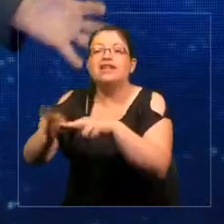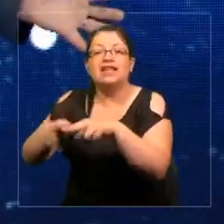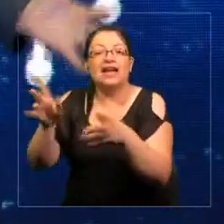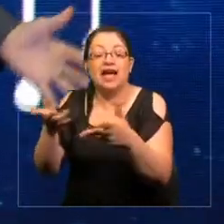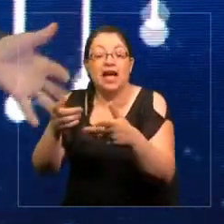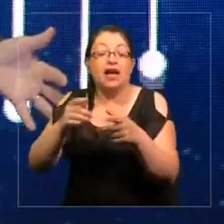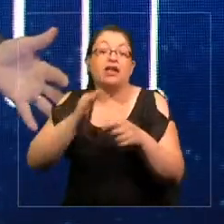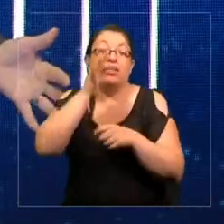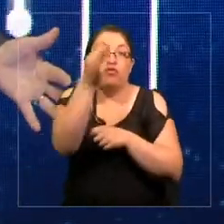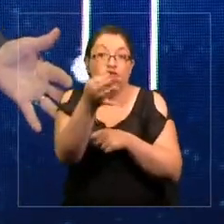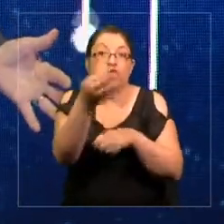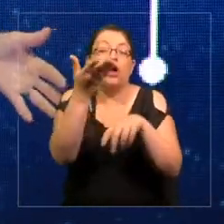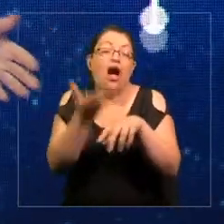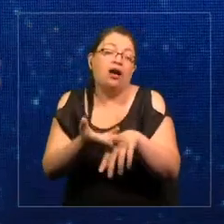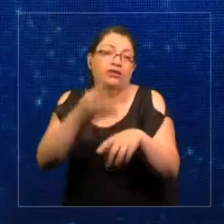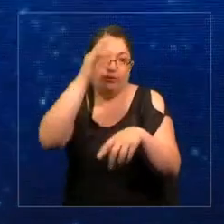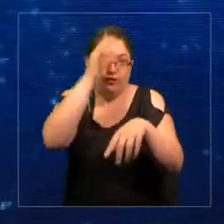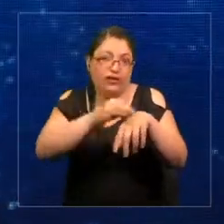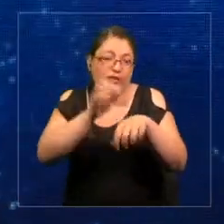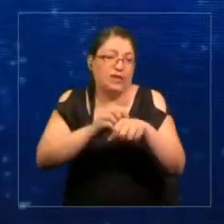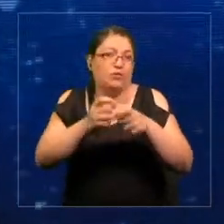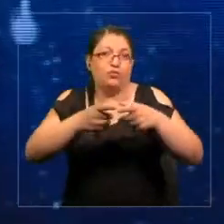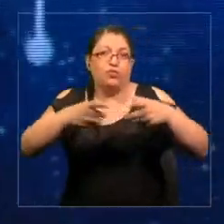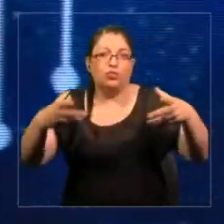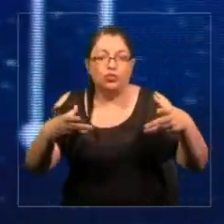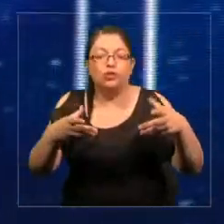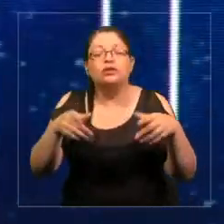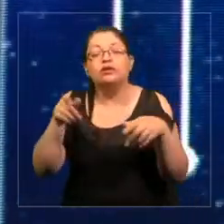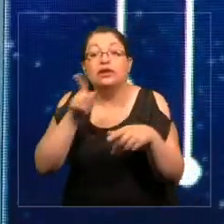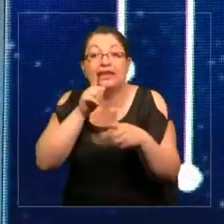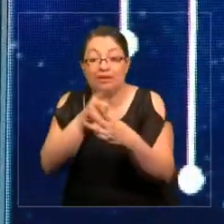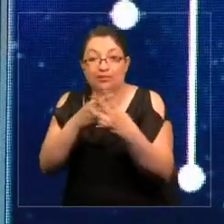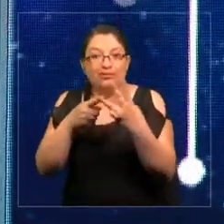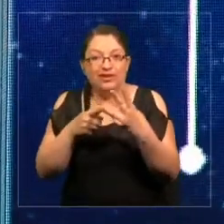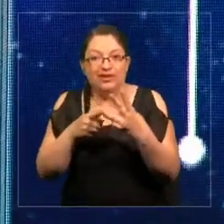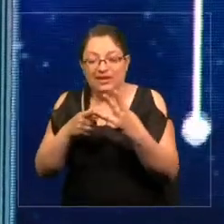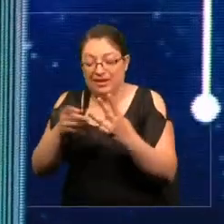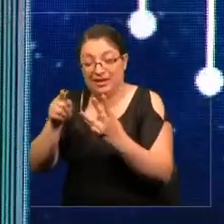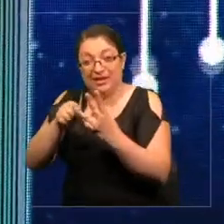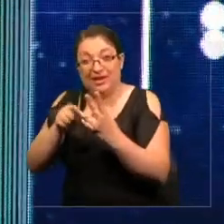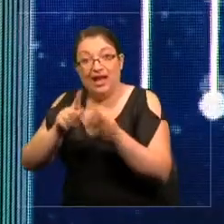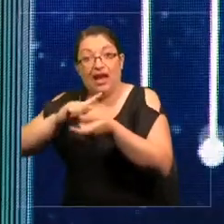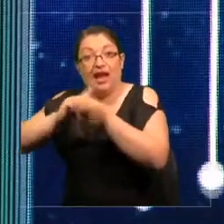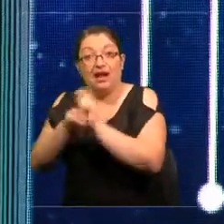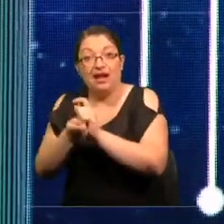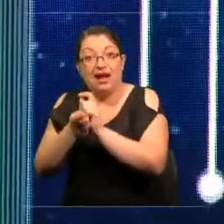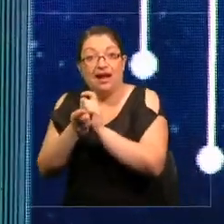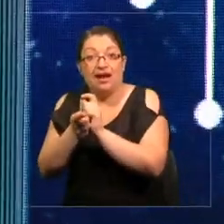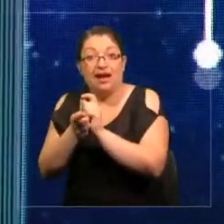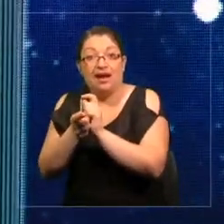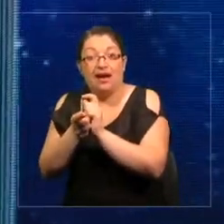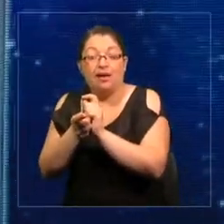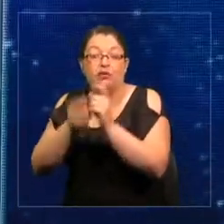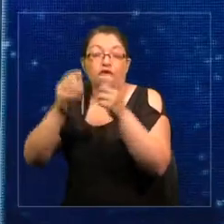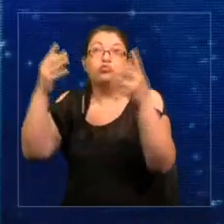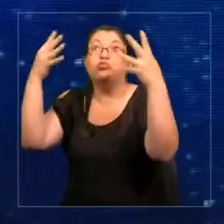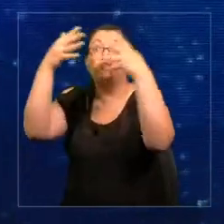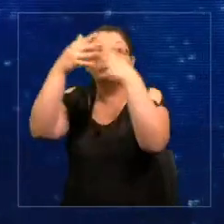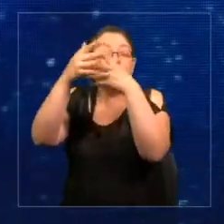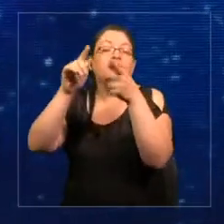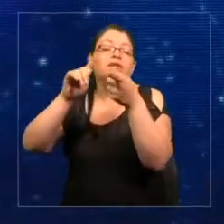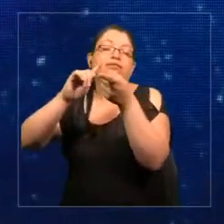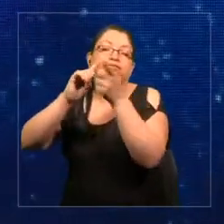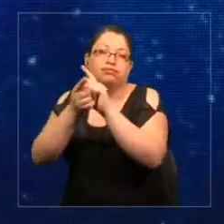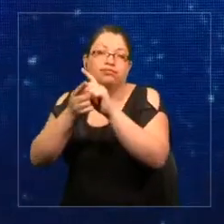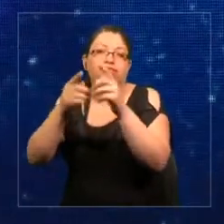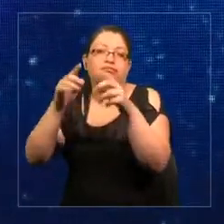venideros. Entonces, acá tenemos el cambio climático y justo al lado del cambio climático, ustedes tenemos